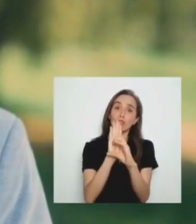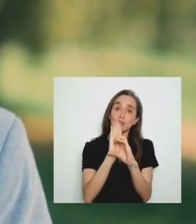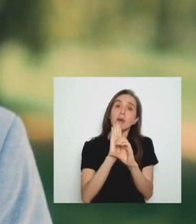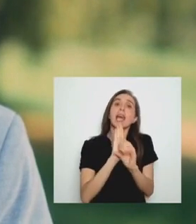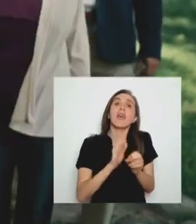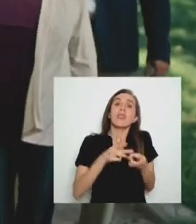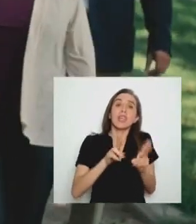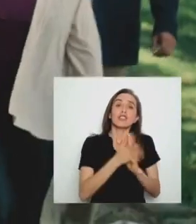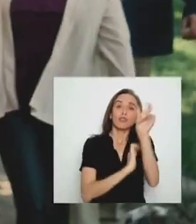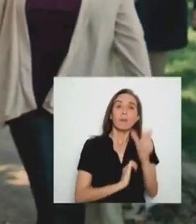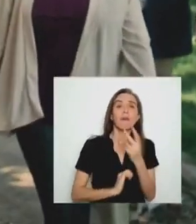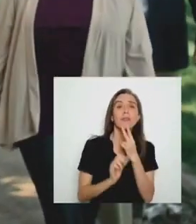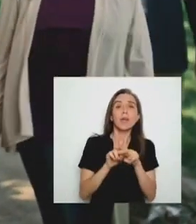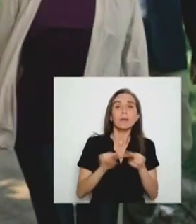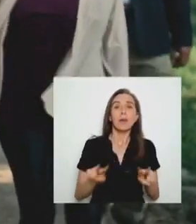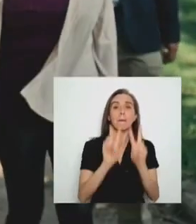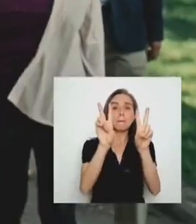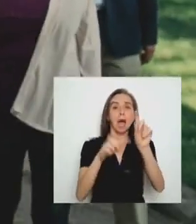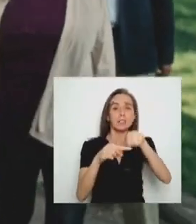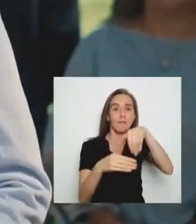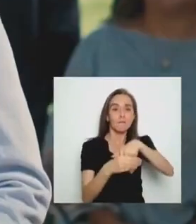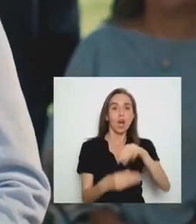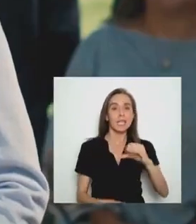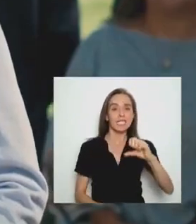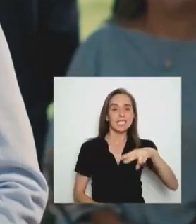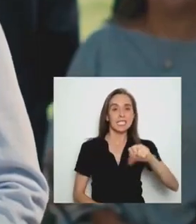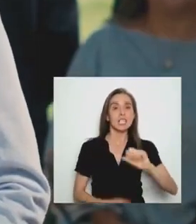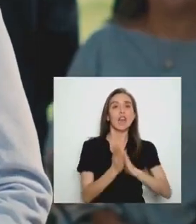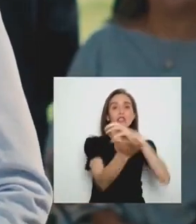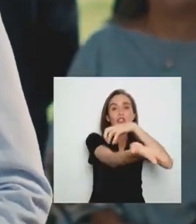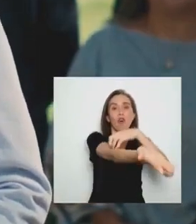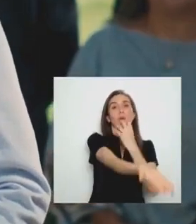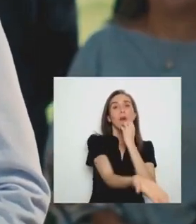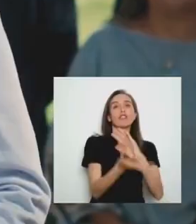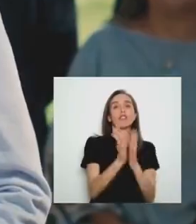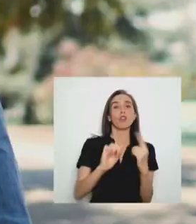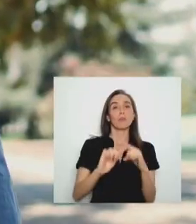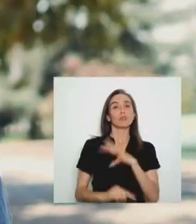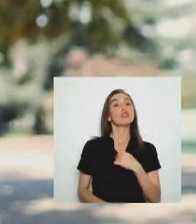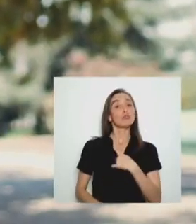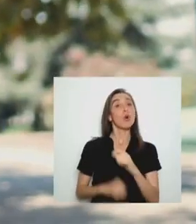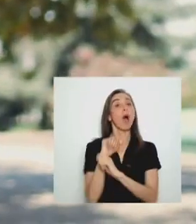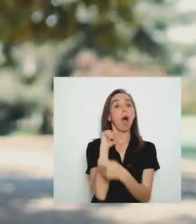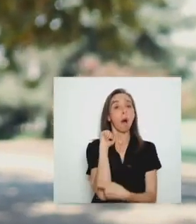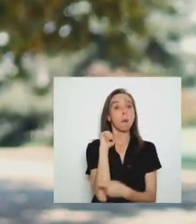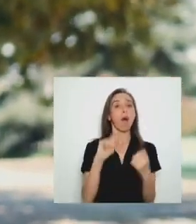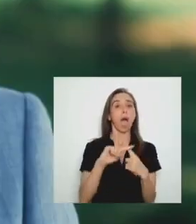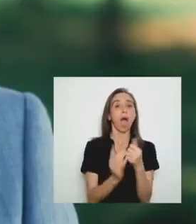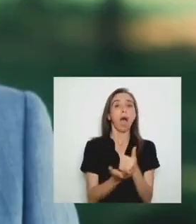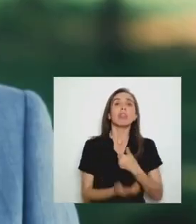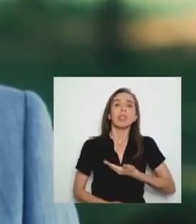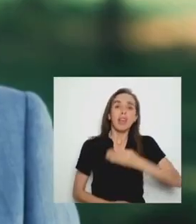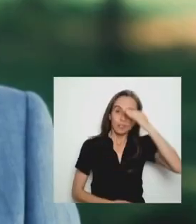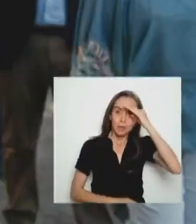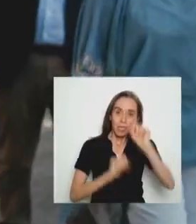de toda persona A vivir en paz y tranquilidad Vota Encina Todo por la región de Antofagasta Todo por Chile Soy abogado y exalcalde